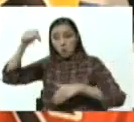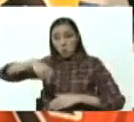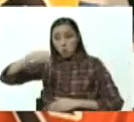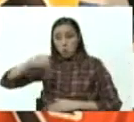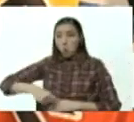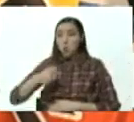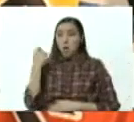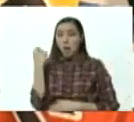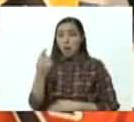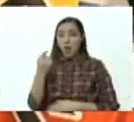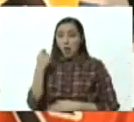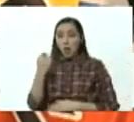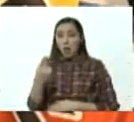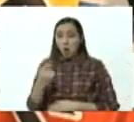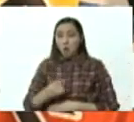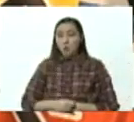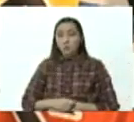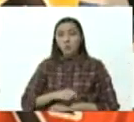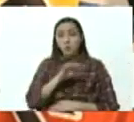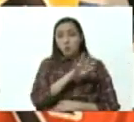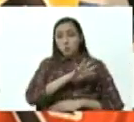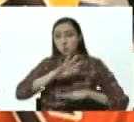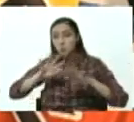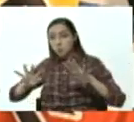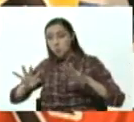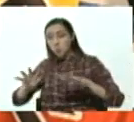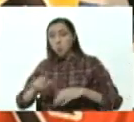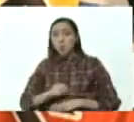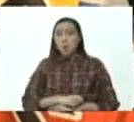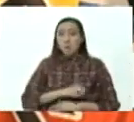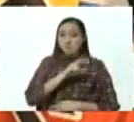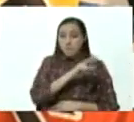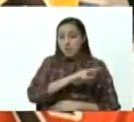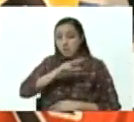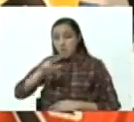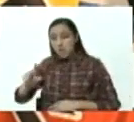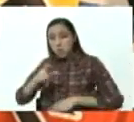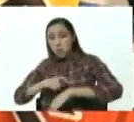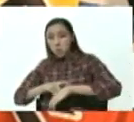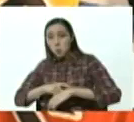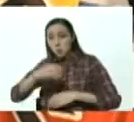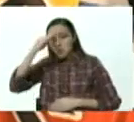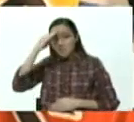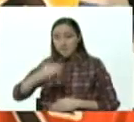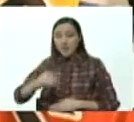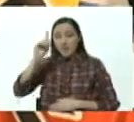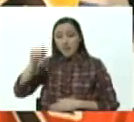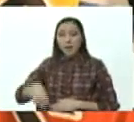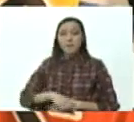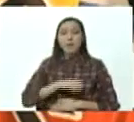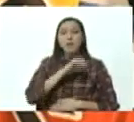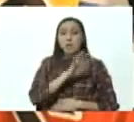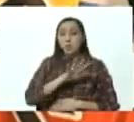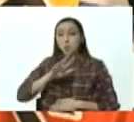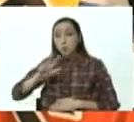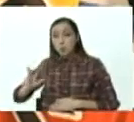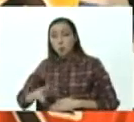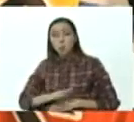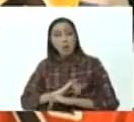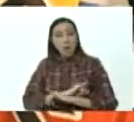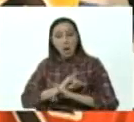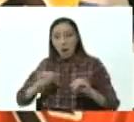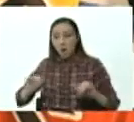las 11 y 59 o a las 23 y 59 cierra